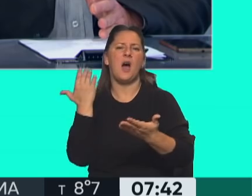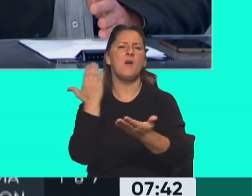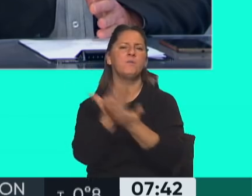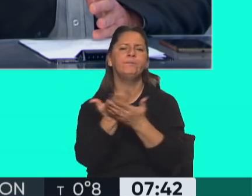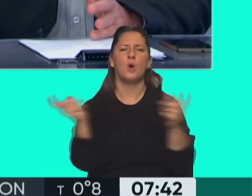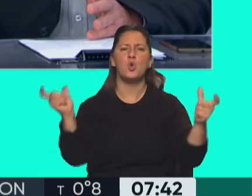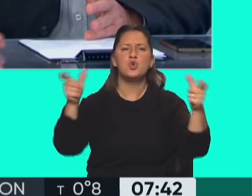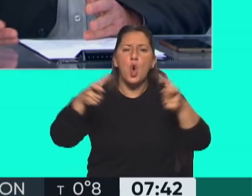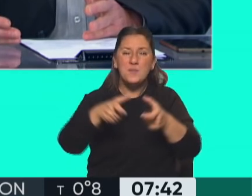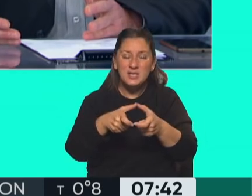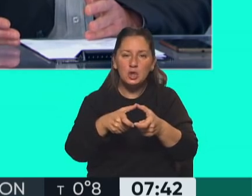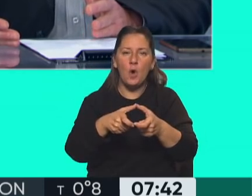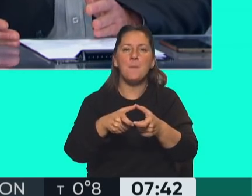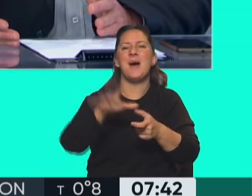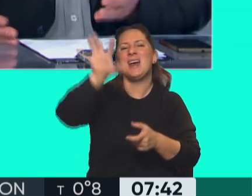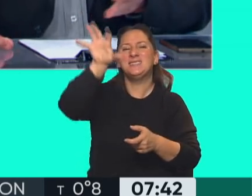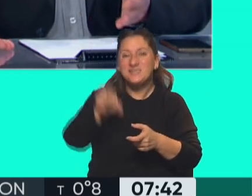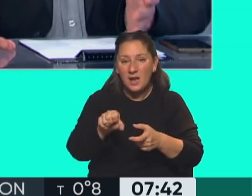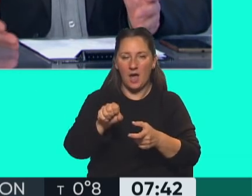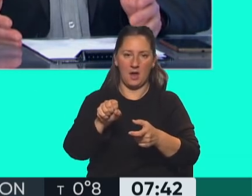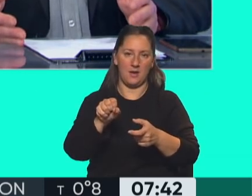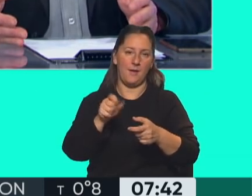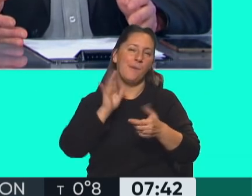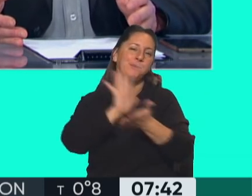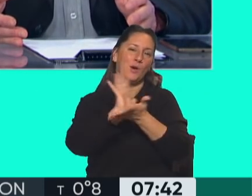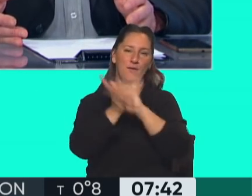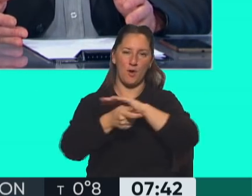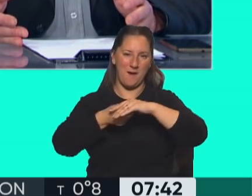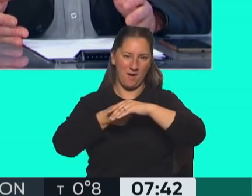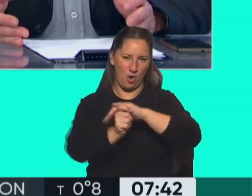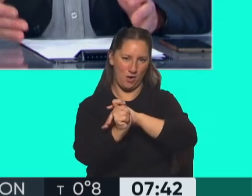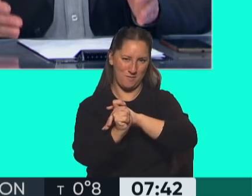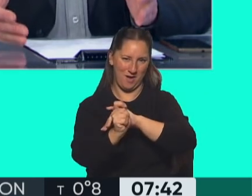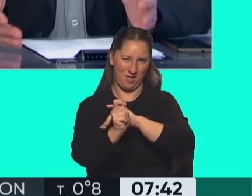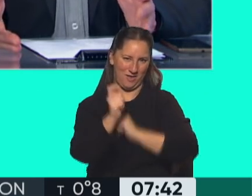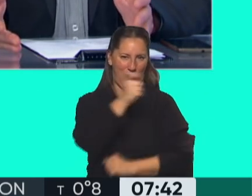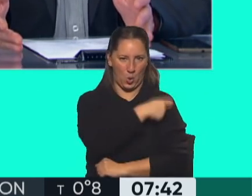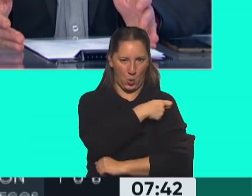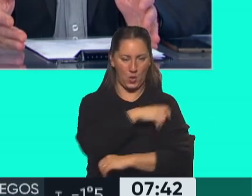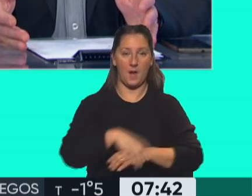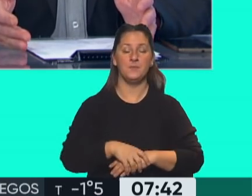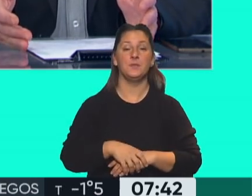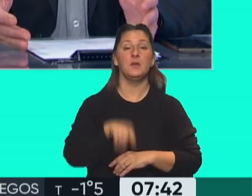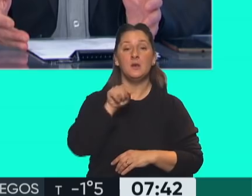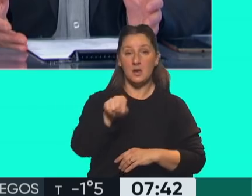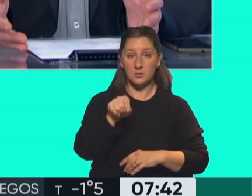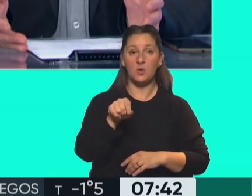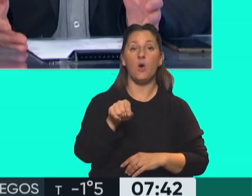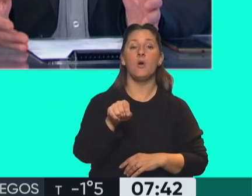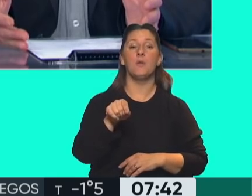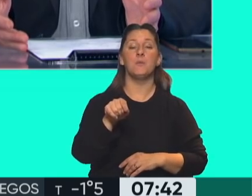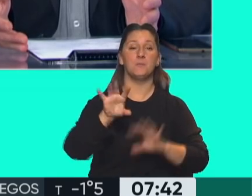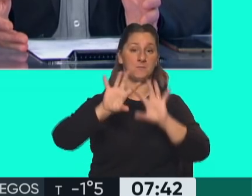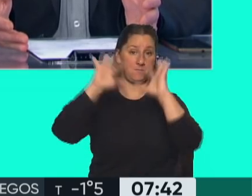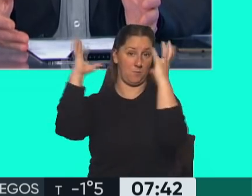comisión para el ingreso de esas vacunas. Esto fue desmentido por la propia